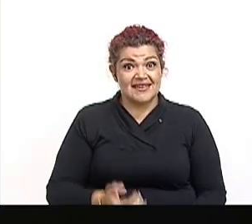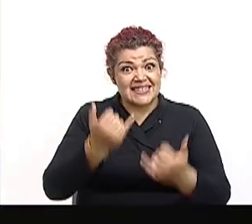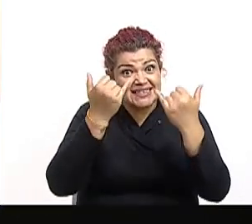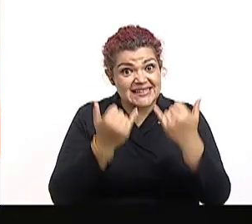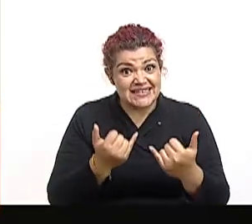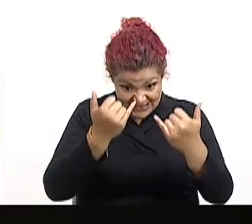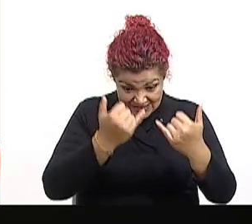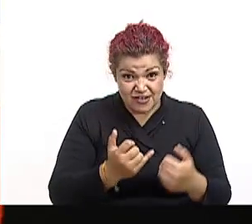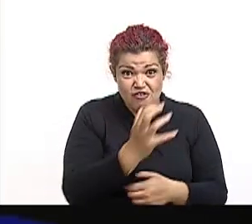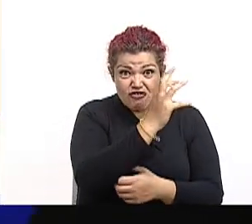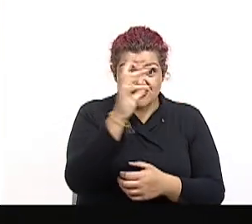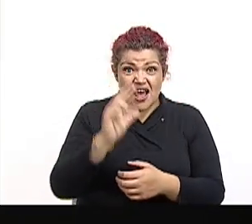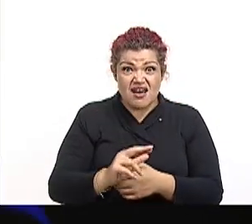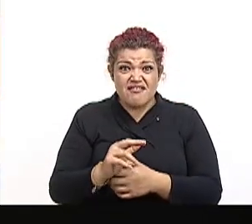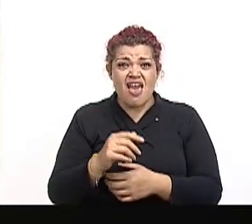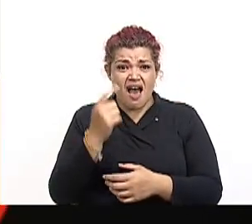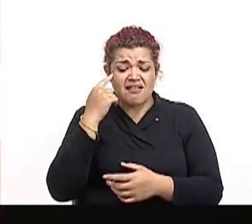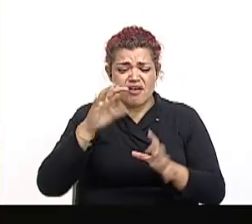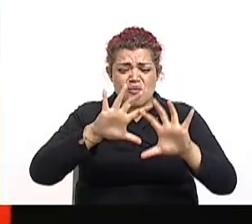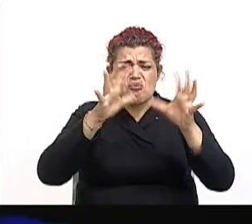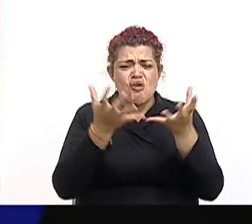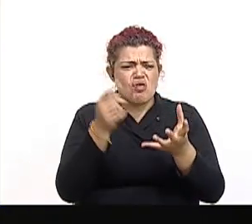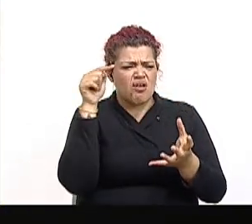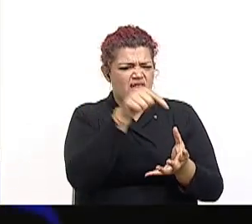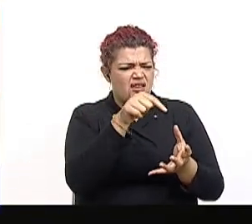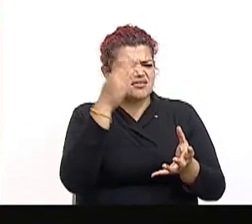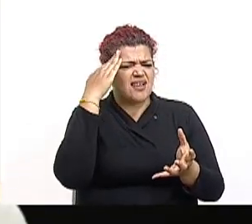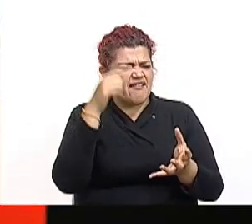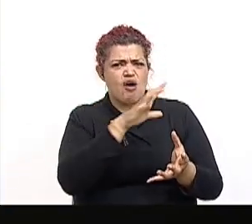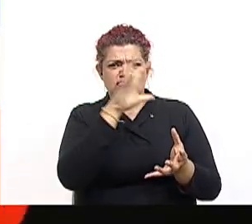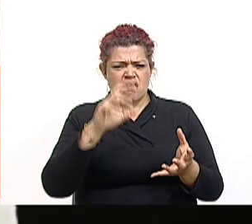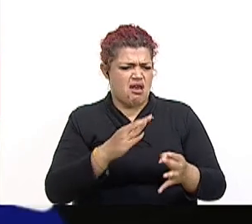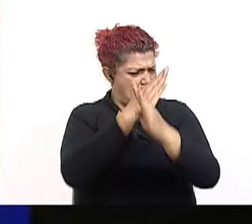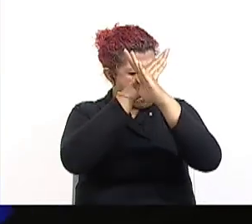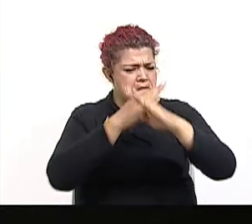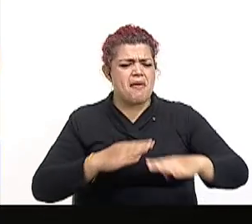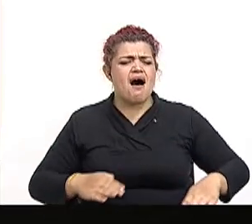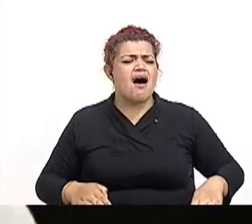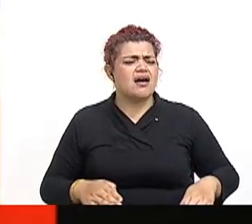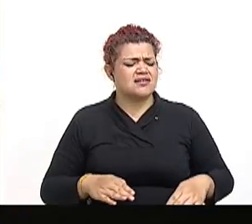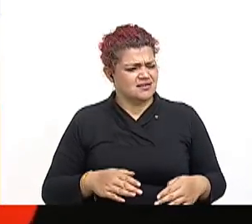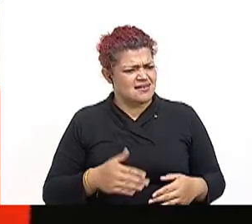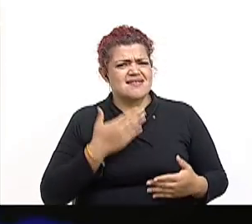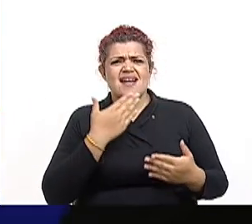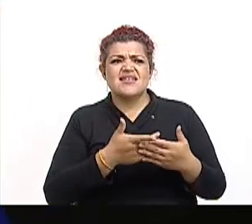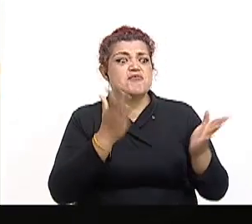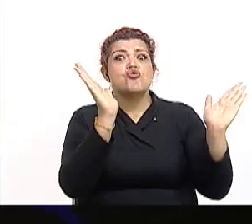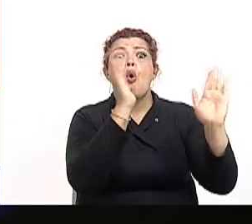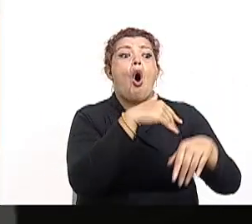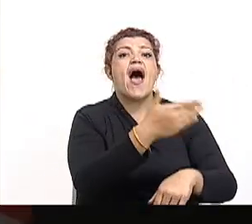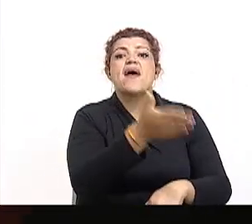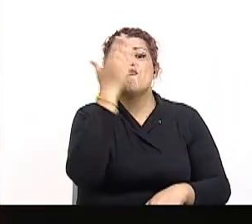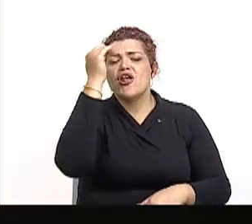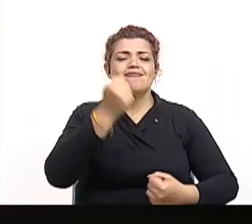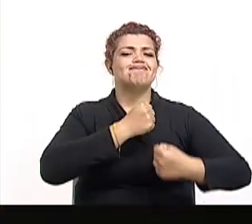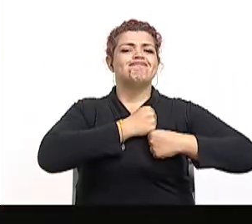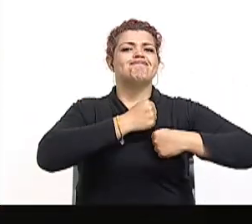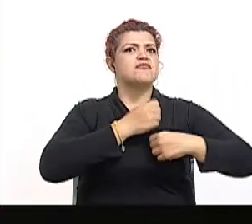Actualmente Costa Rica se conoce a nivel mundial por ser un país pacífico, principalmente gracias a que no cuenta con fuerzas armadas.